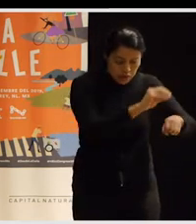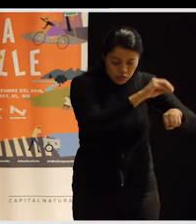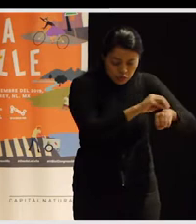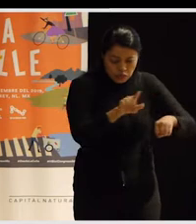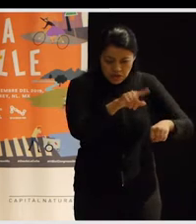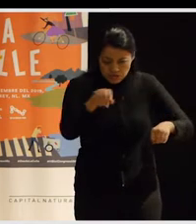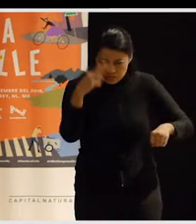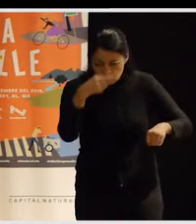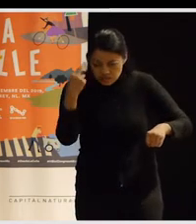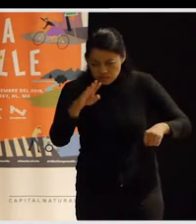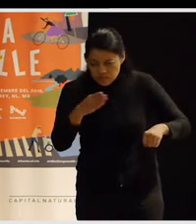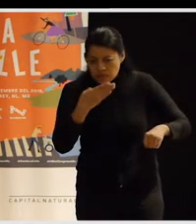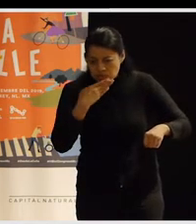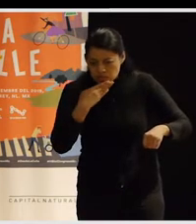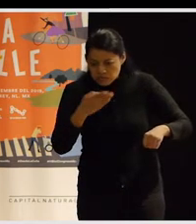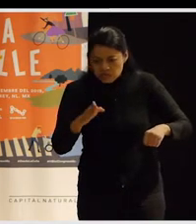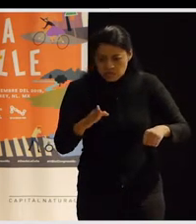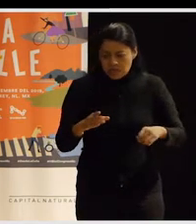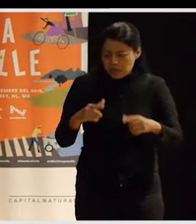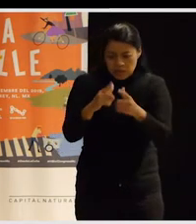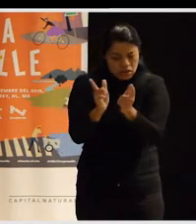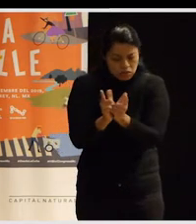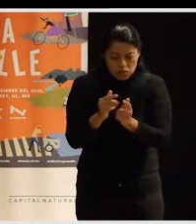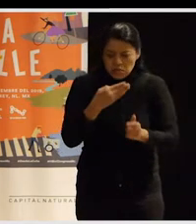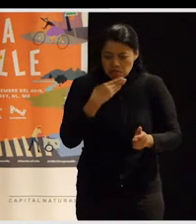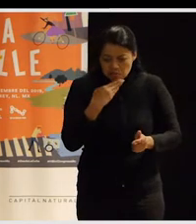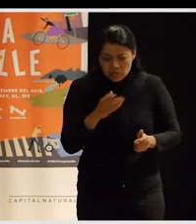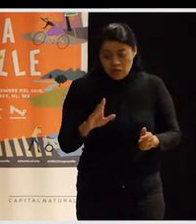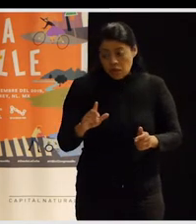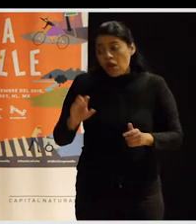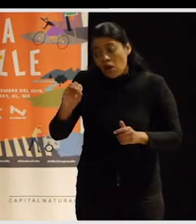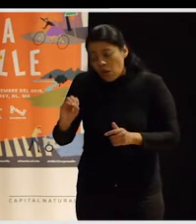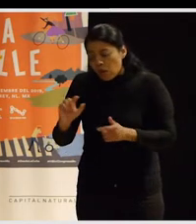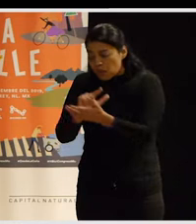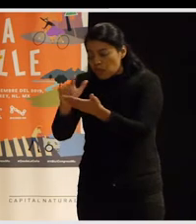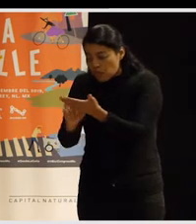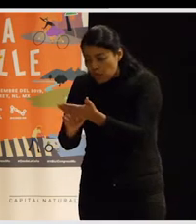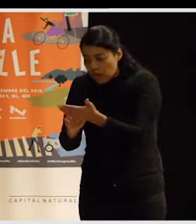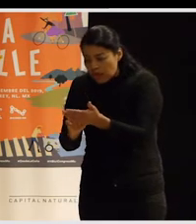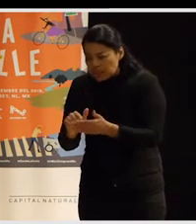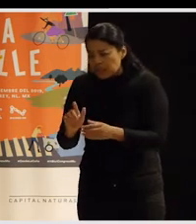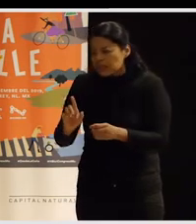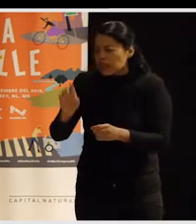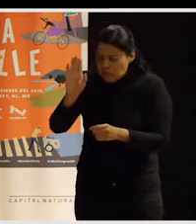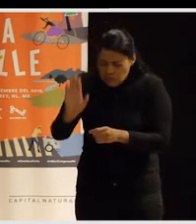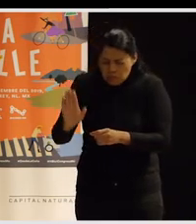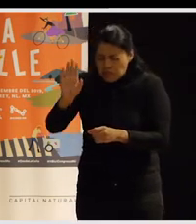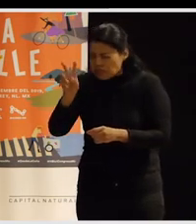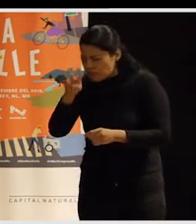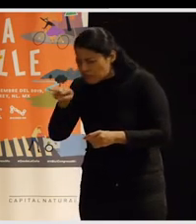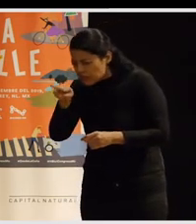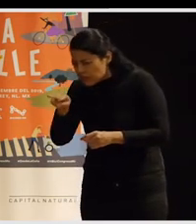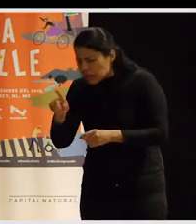cotidiana, tanto para ellos como para el resto de su red o lugares que les parecía que tenían algún problema, ¿no? Luego